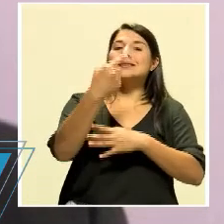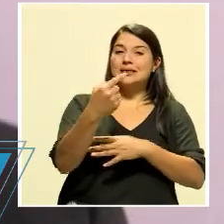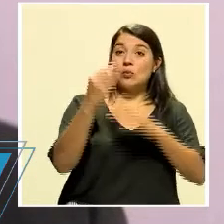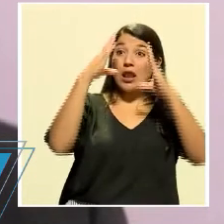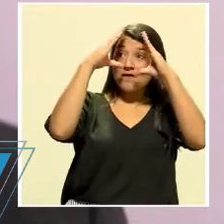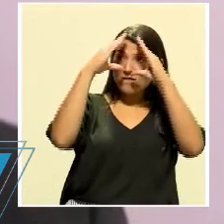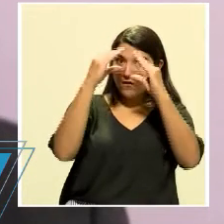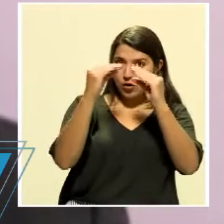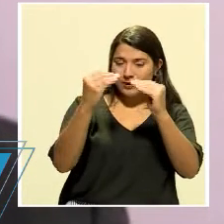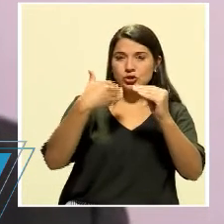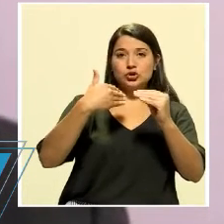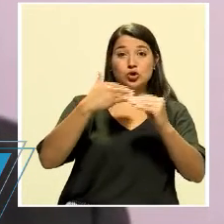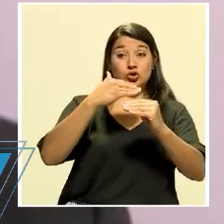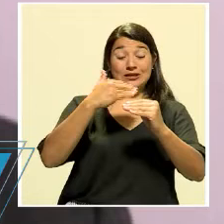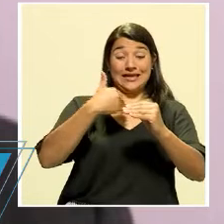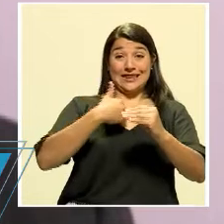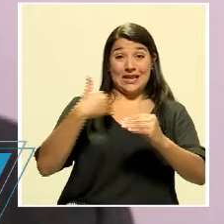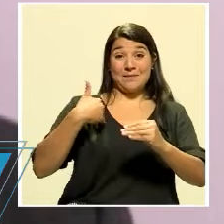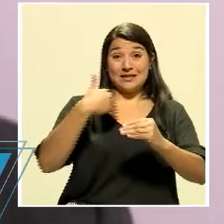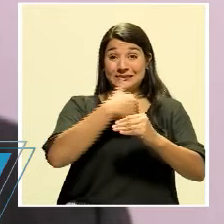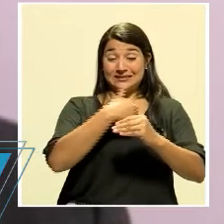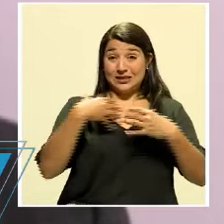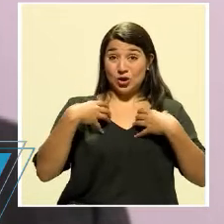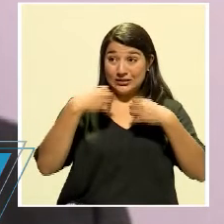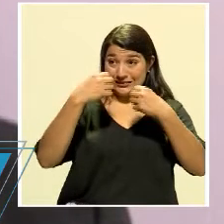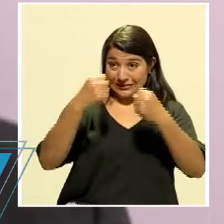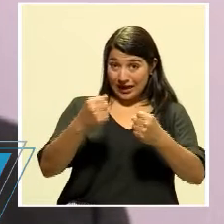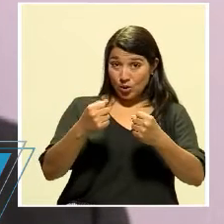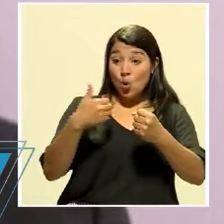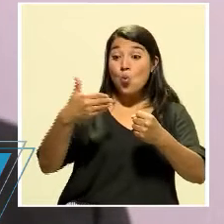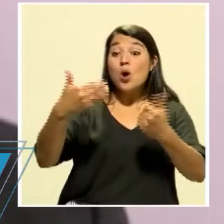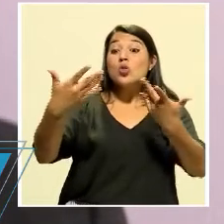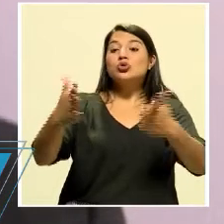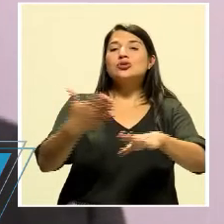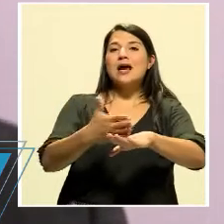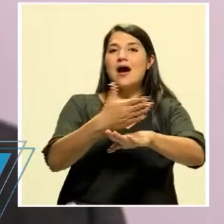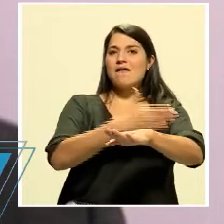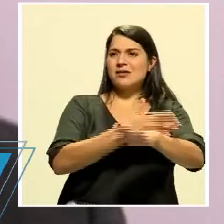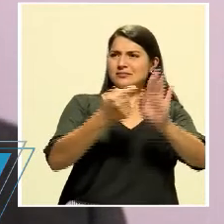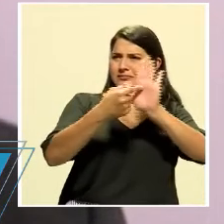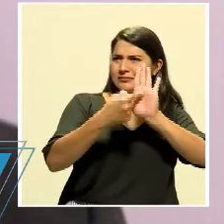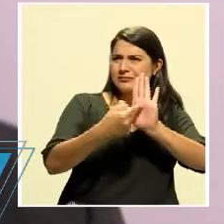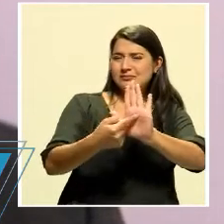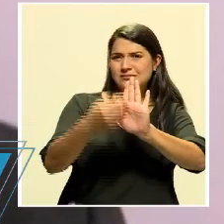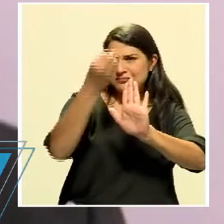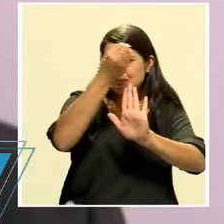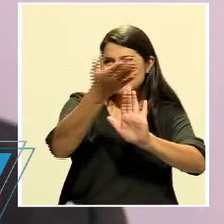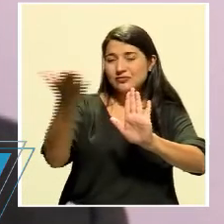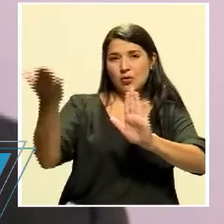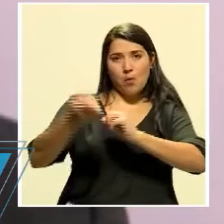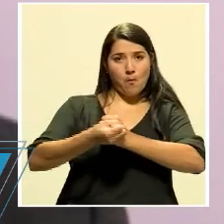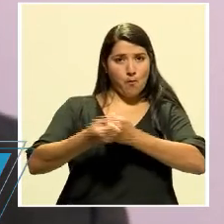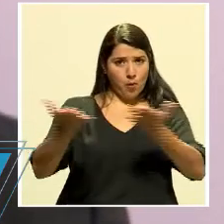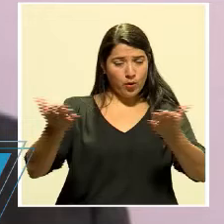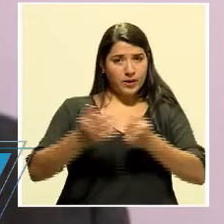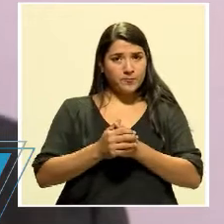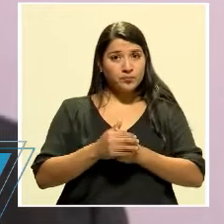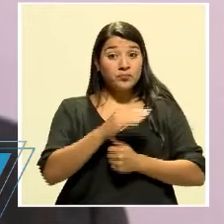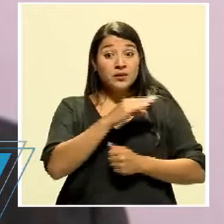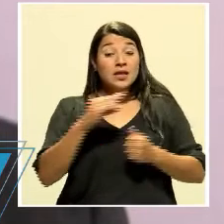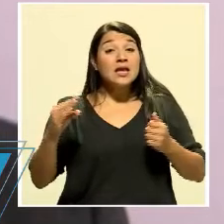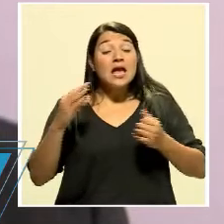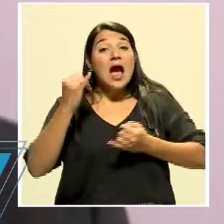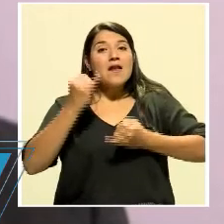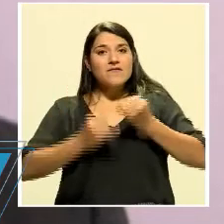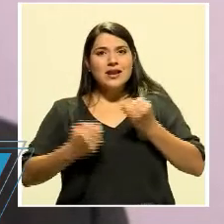poner a disponibilidad cuando ya tuviéramos un avance importante de la pandemia y todo mucho más sistematizado, la íbamos a hacer pública. Y al final, pues, vamos